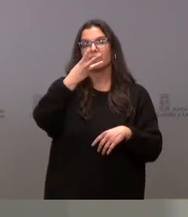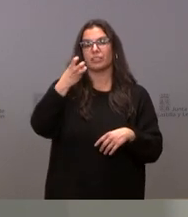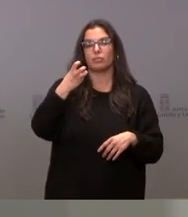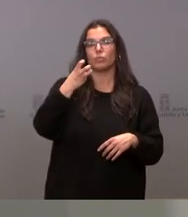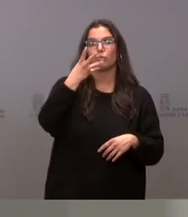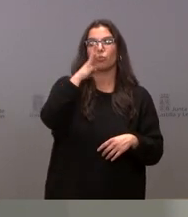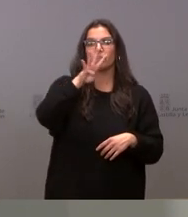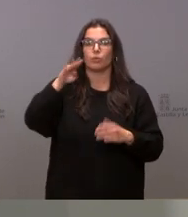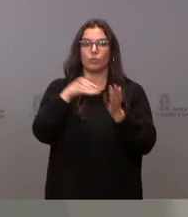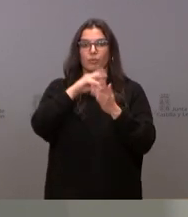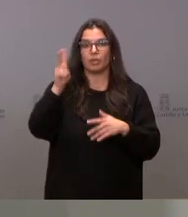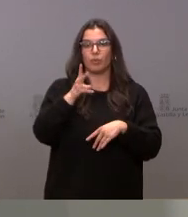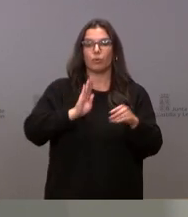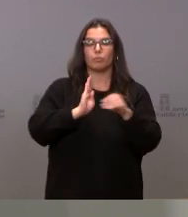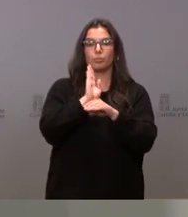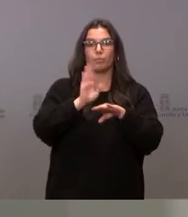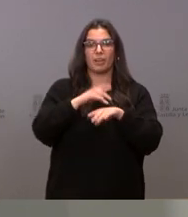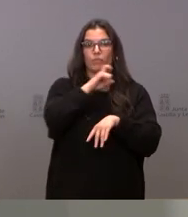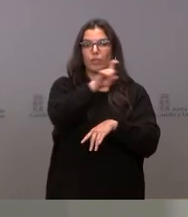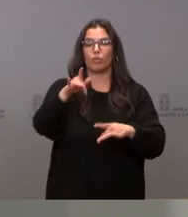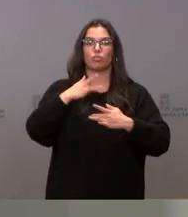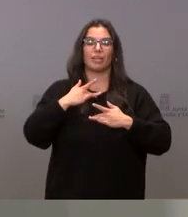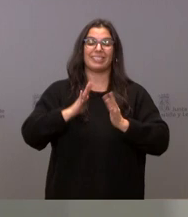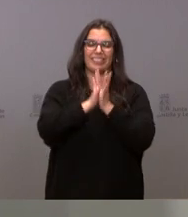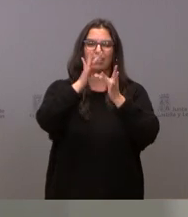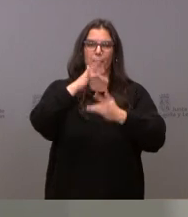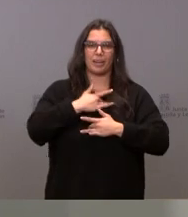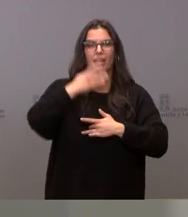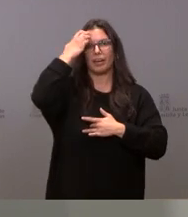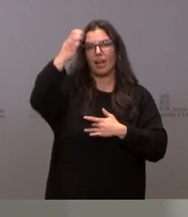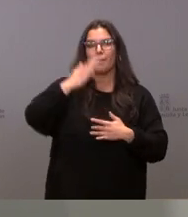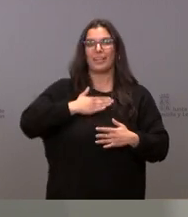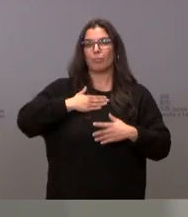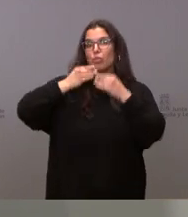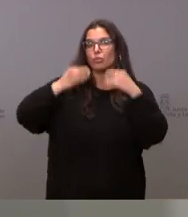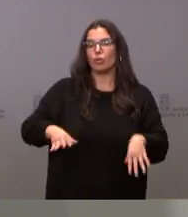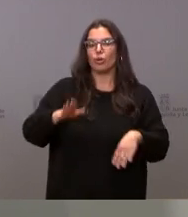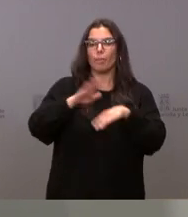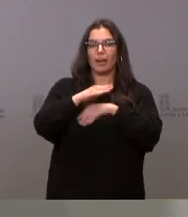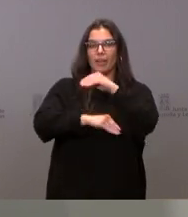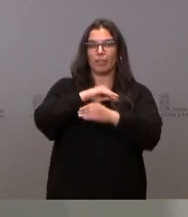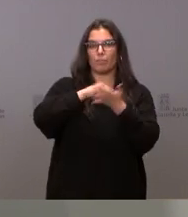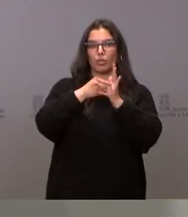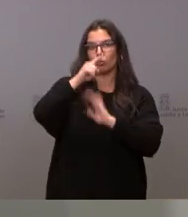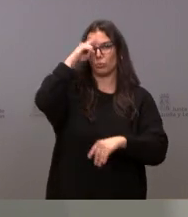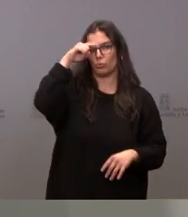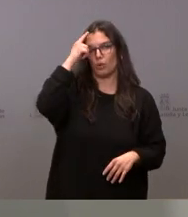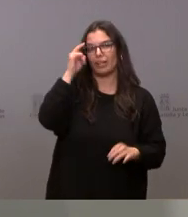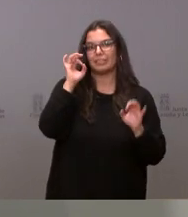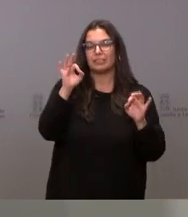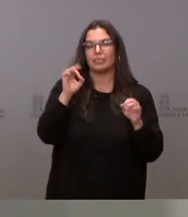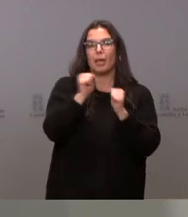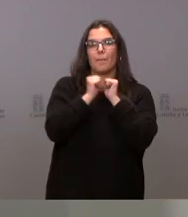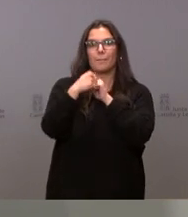destinados a la Fundación Santa María la Real del Patrimonio Histórico para la Realización del Proyecto Cultural Las